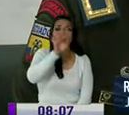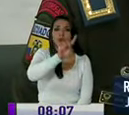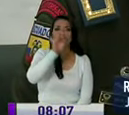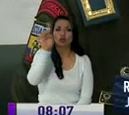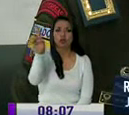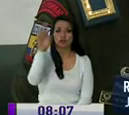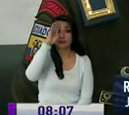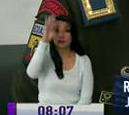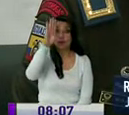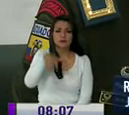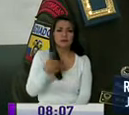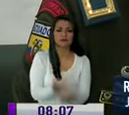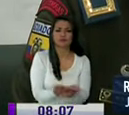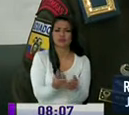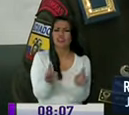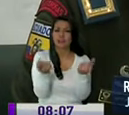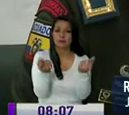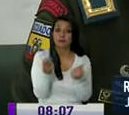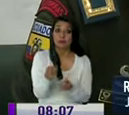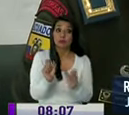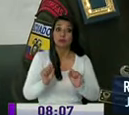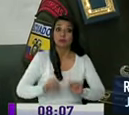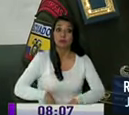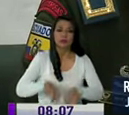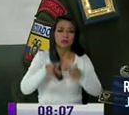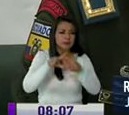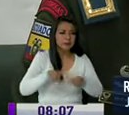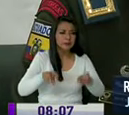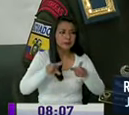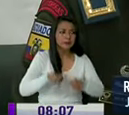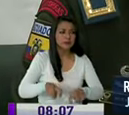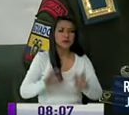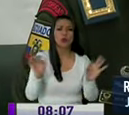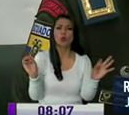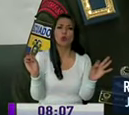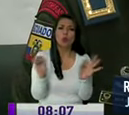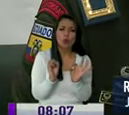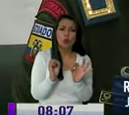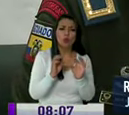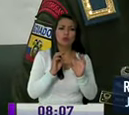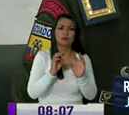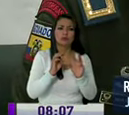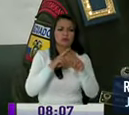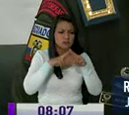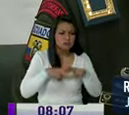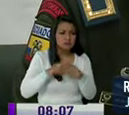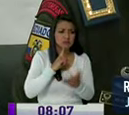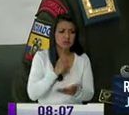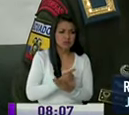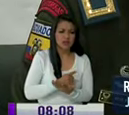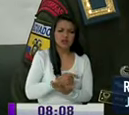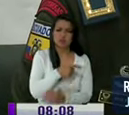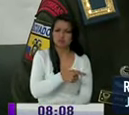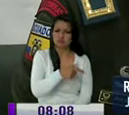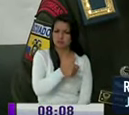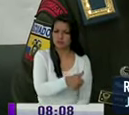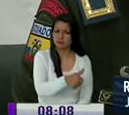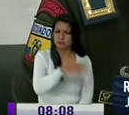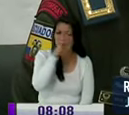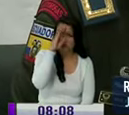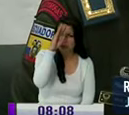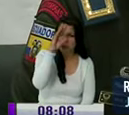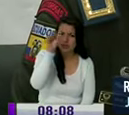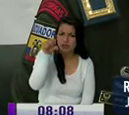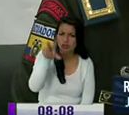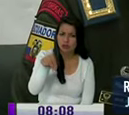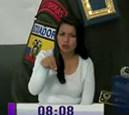que asista la policía preventiva y realice el correspondiente registro y verifique si en realidad estos ciudadanos